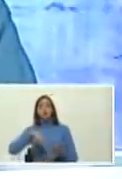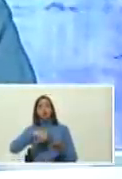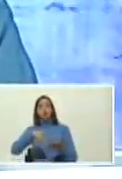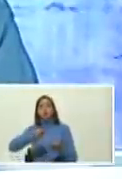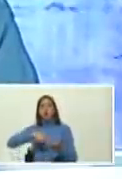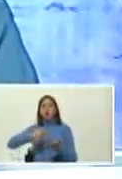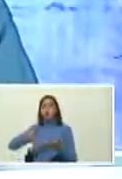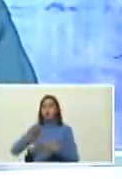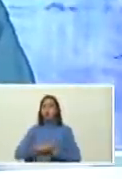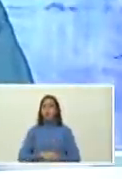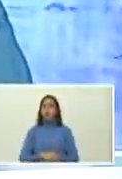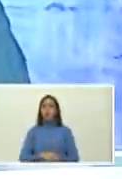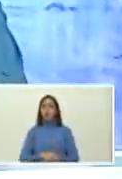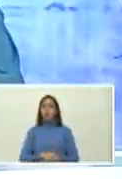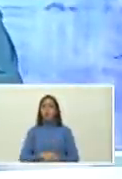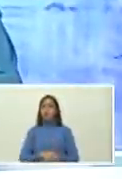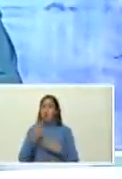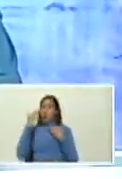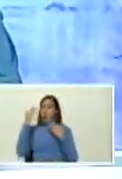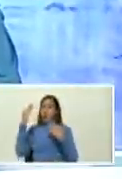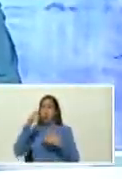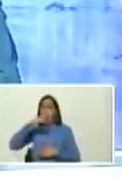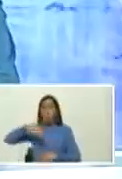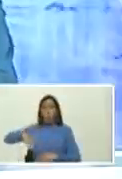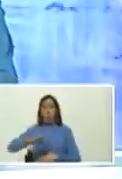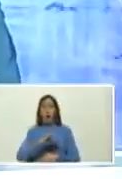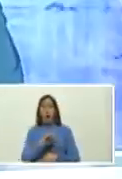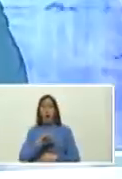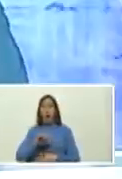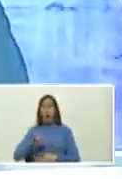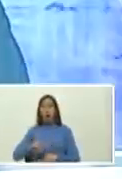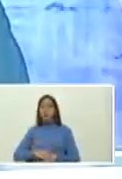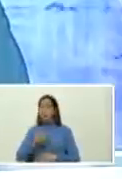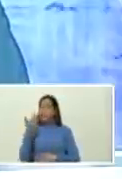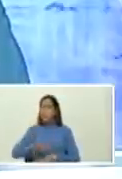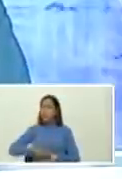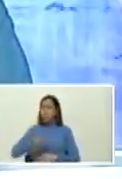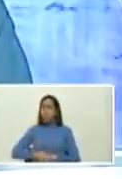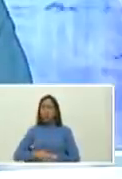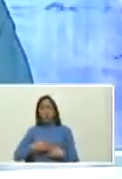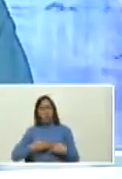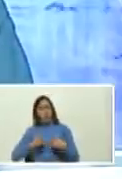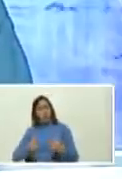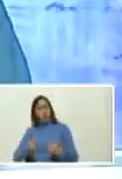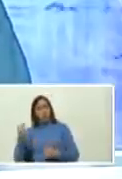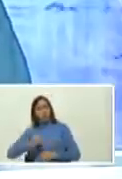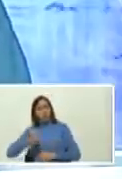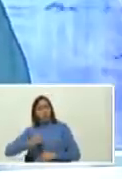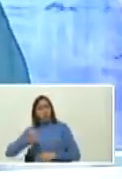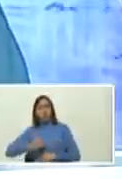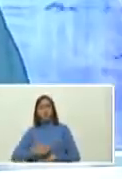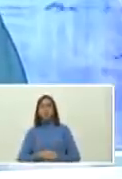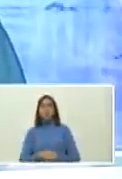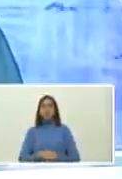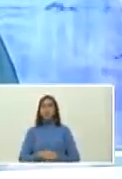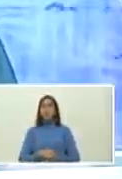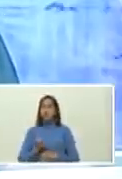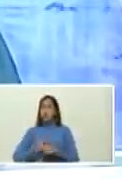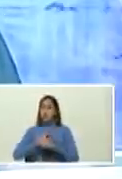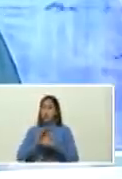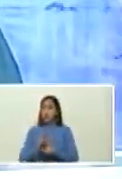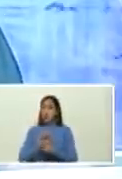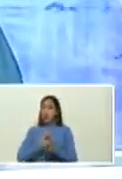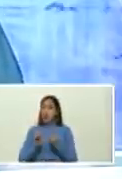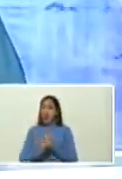y a saludar al pueblo de Cali tan importante la salud ¿verdad? la pandemia vino a